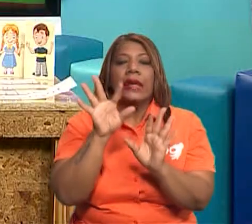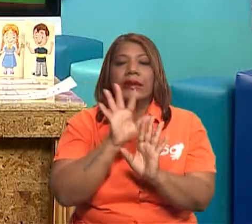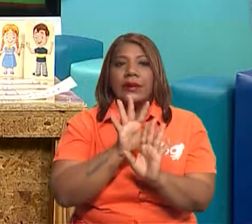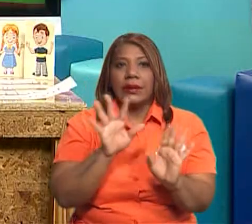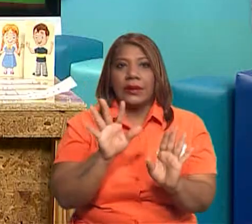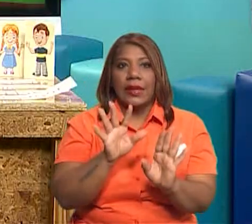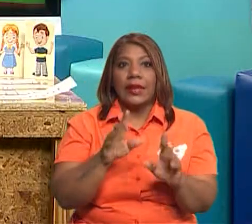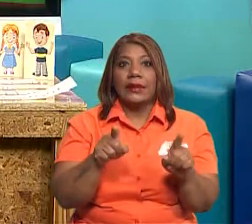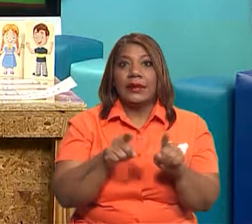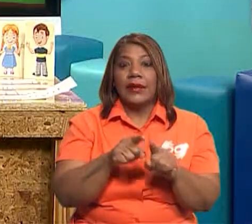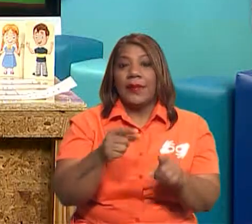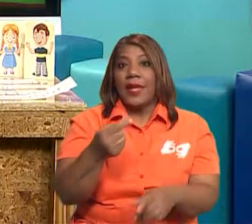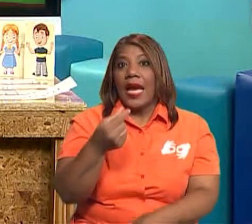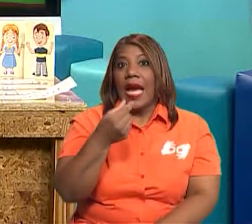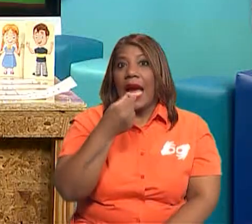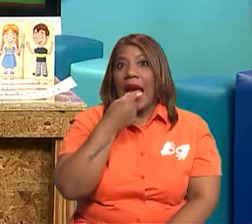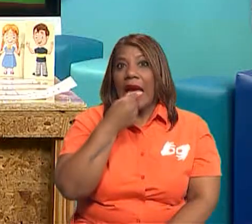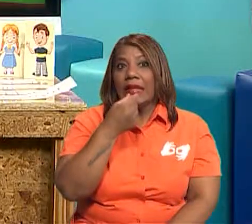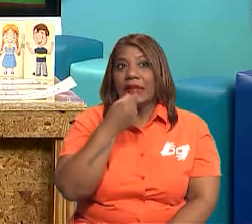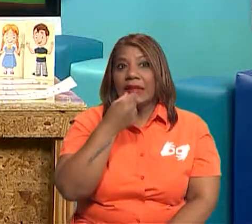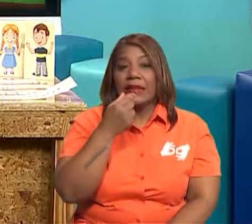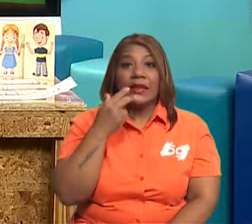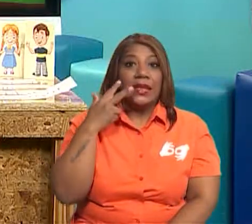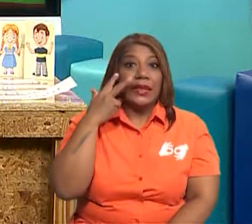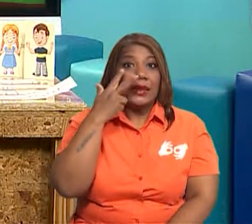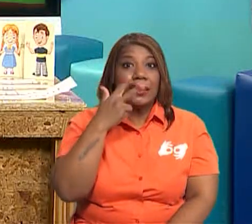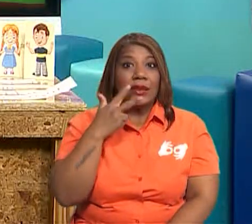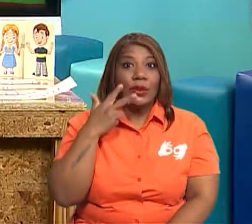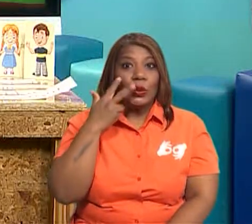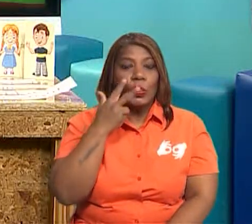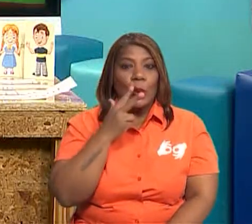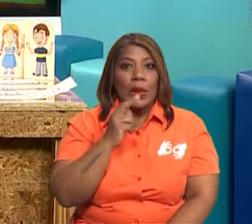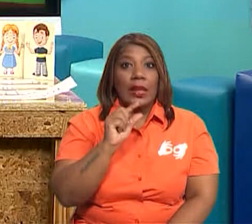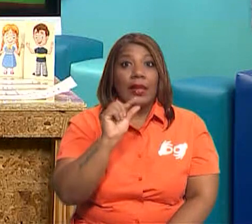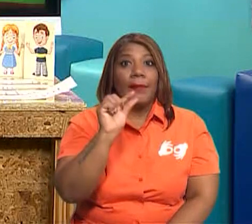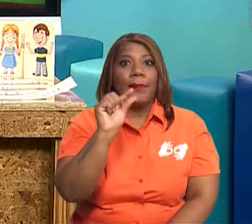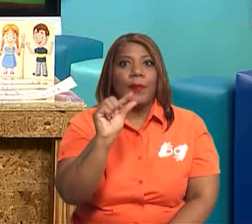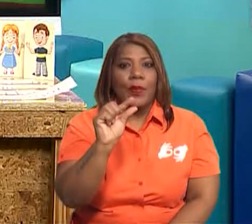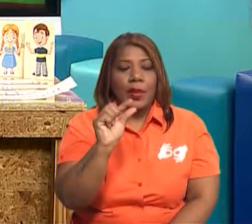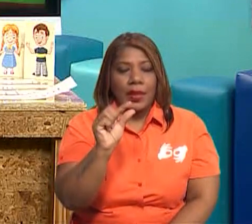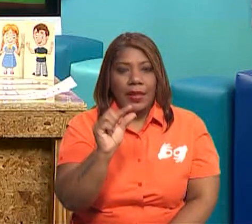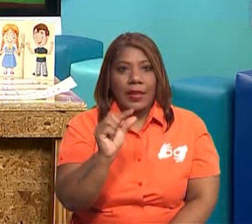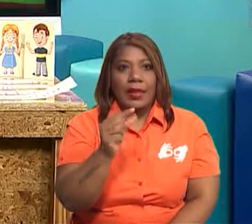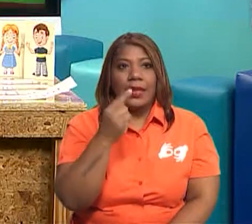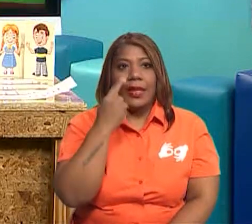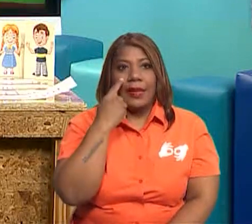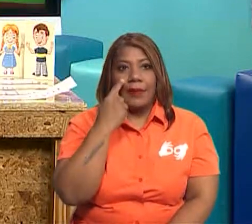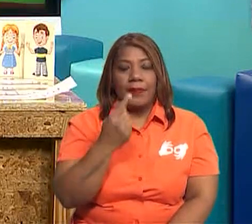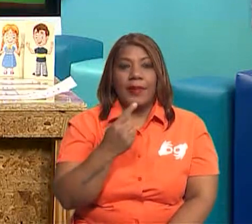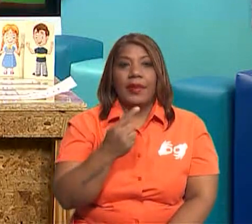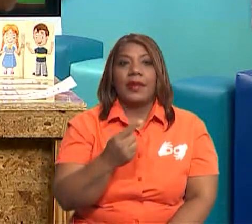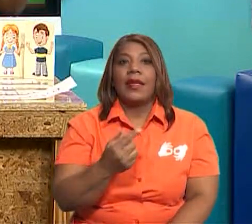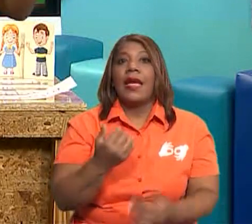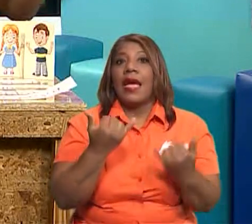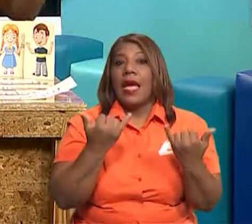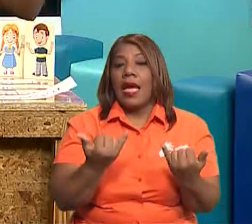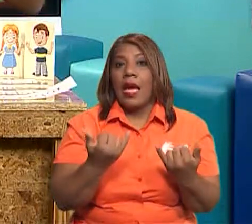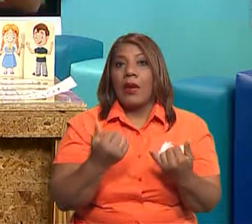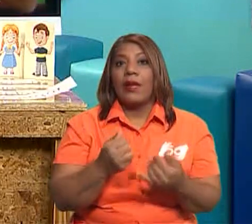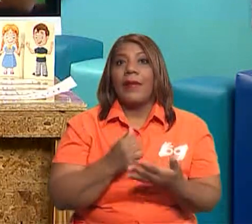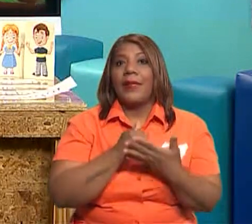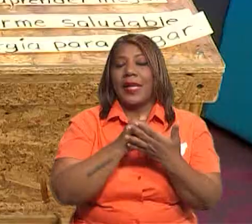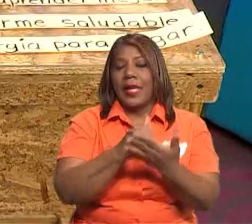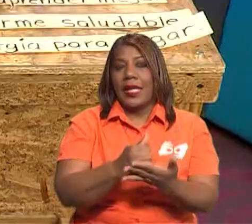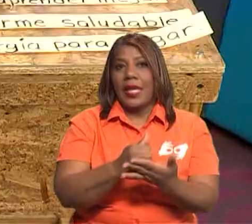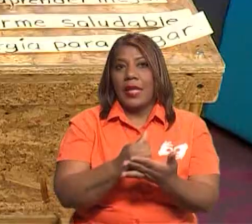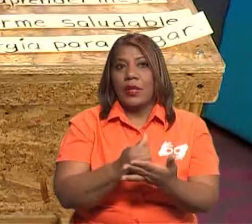tenemos también las galletas, ¿verdad? Entonces vamos a ver dentro de lo que ya vimos de nuestra canasta, ¿para qué nos ayudan los